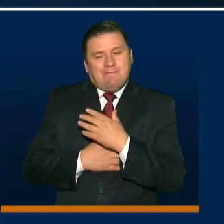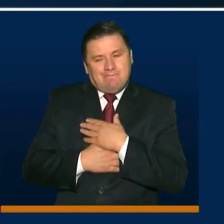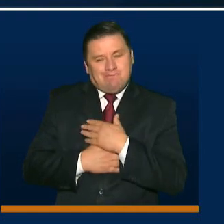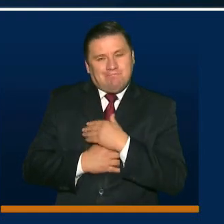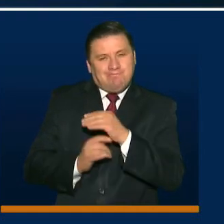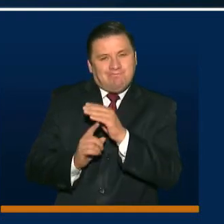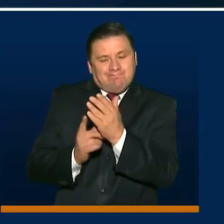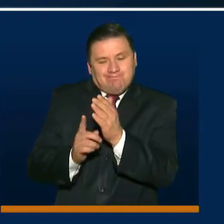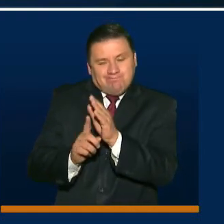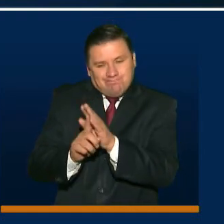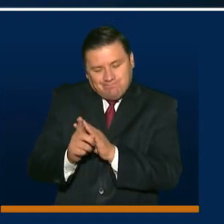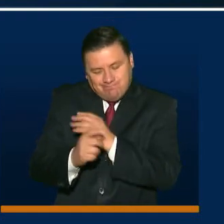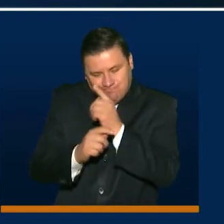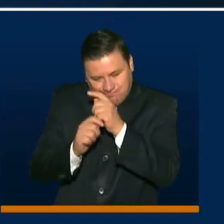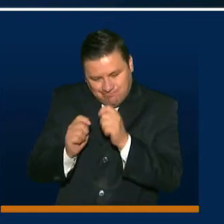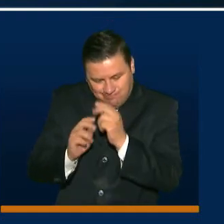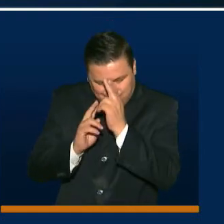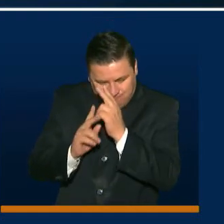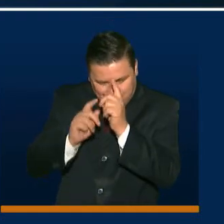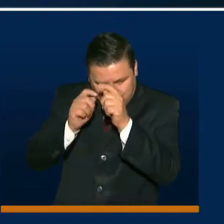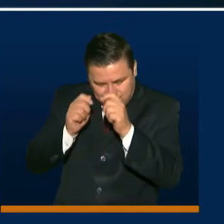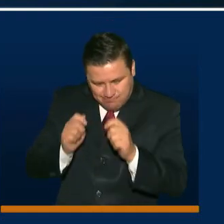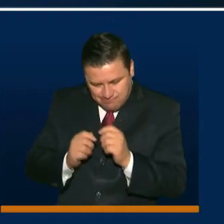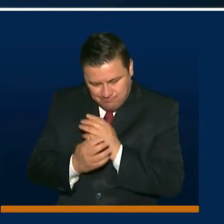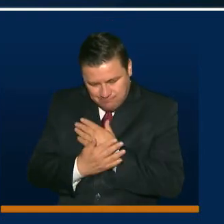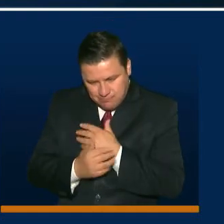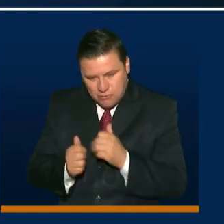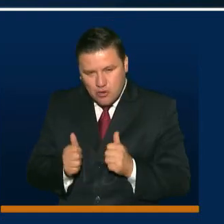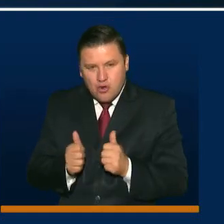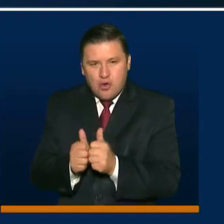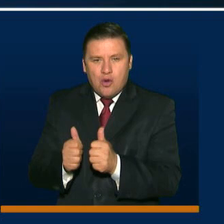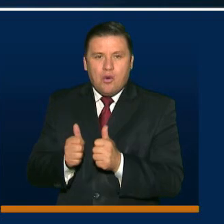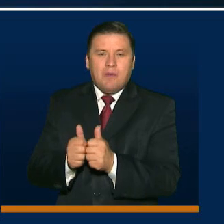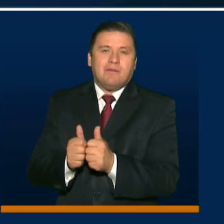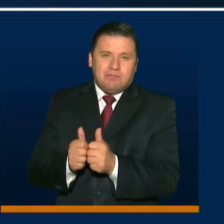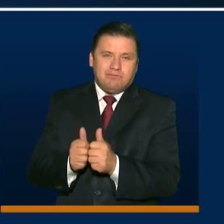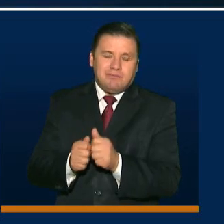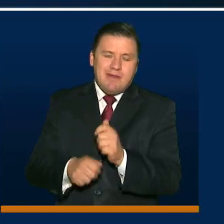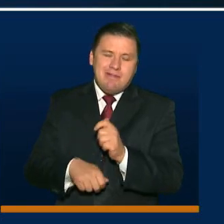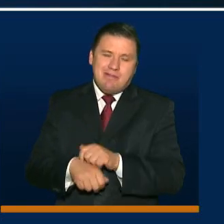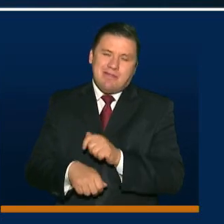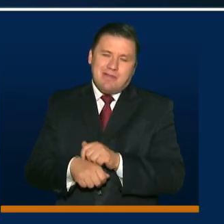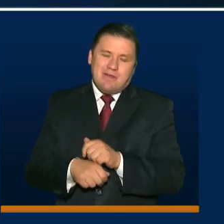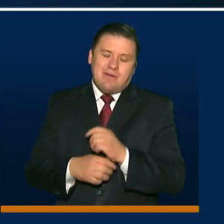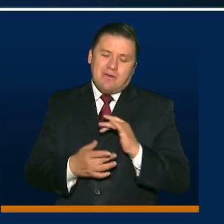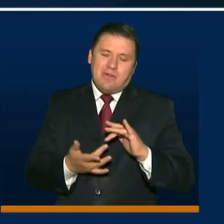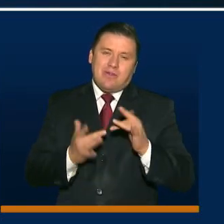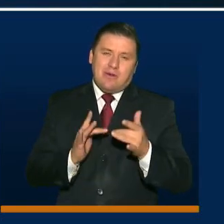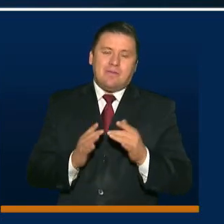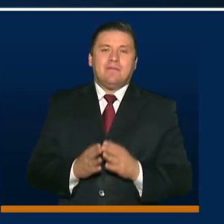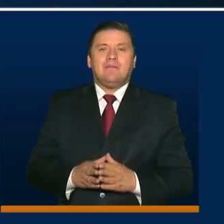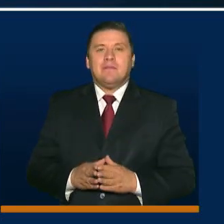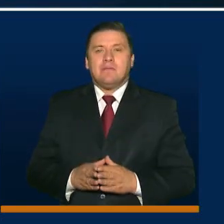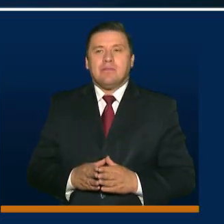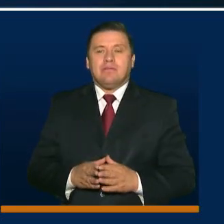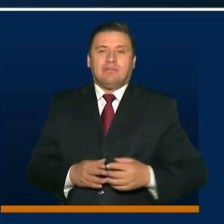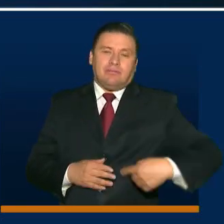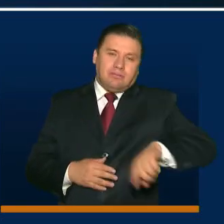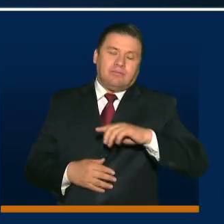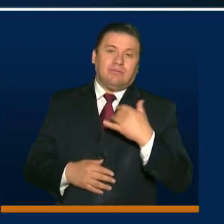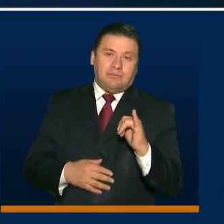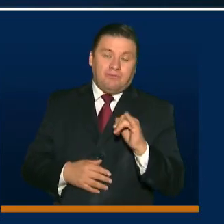consolación y por supuesto de acompañamiento en estos momentos de dolor. Tenemos